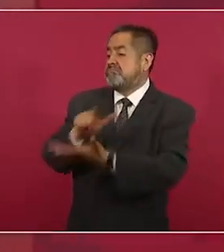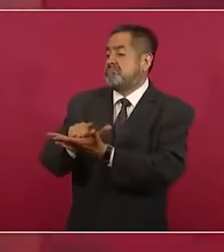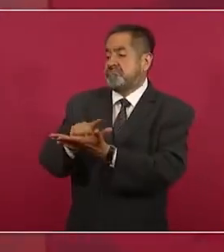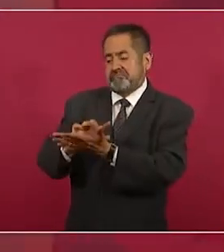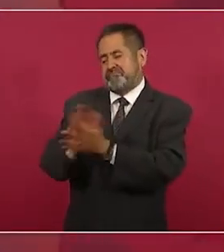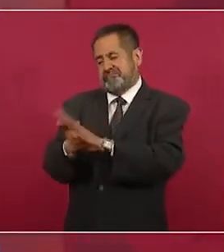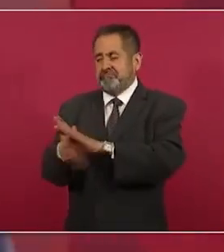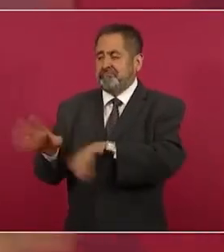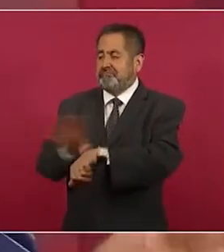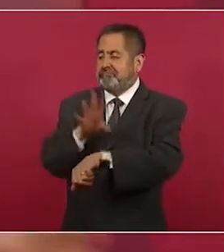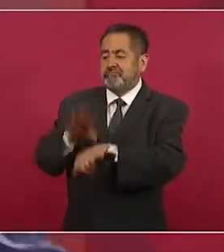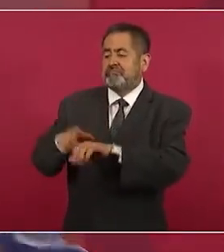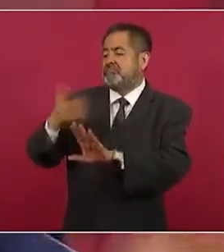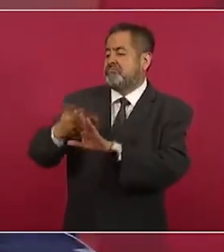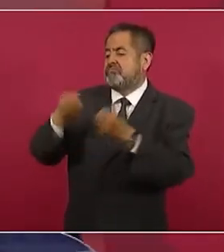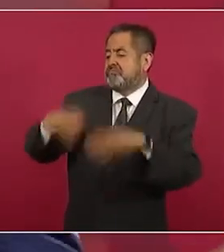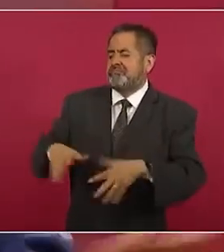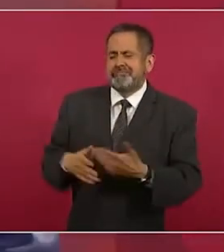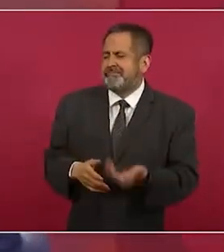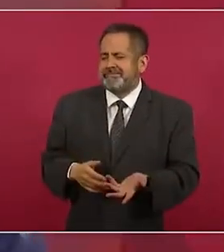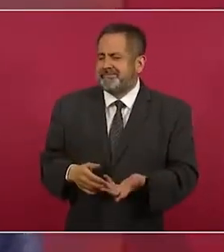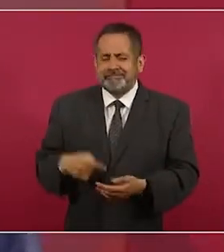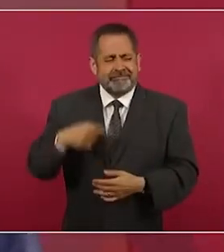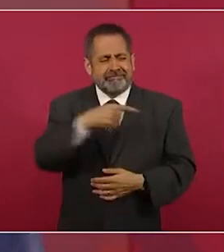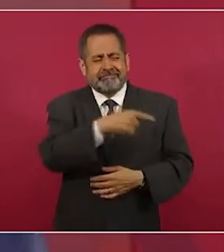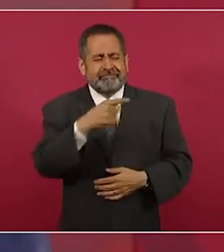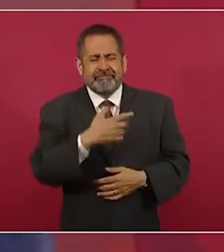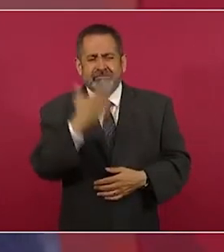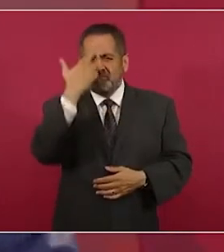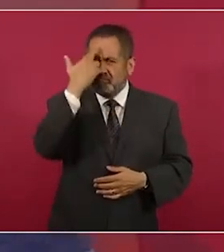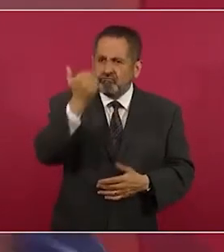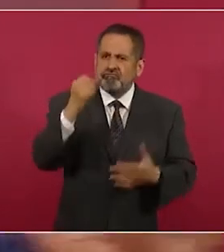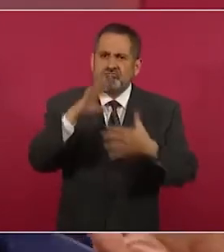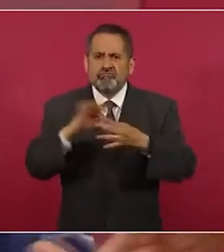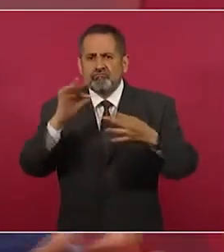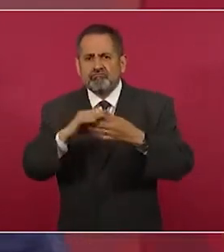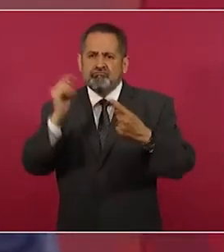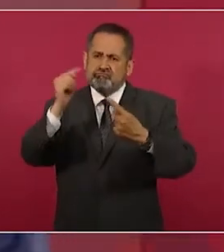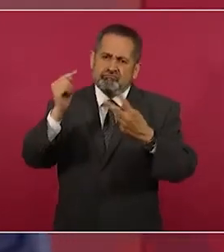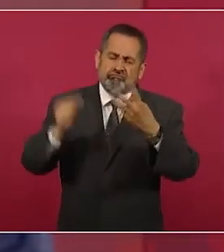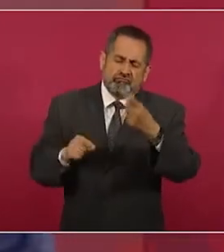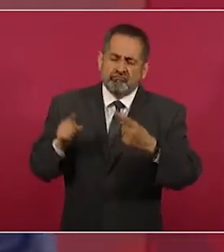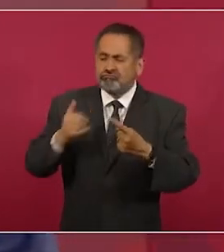no argumentaron nada en contra.